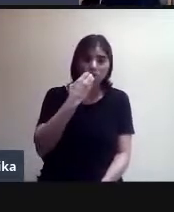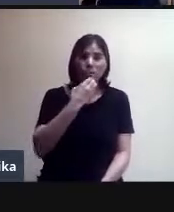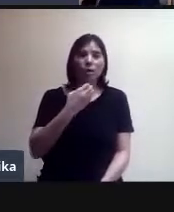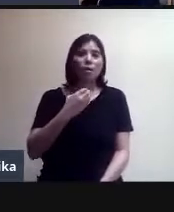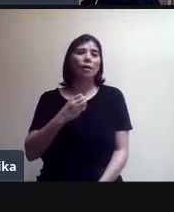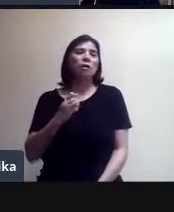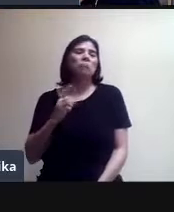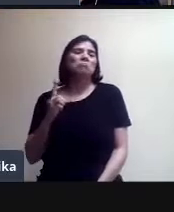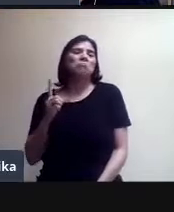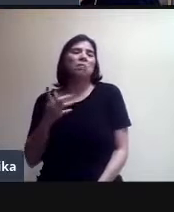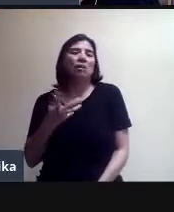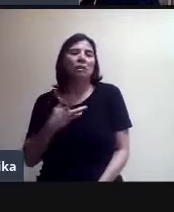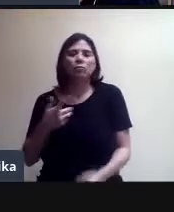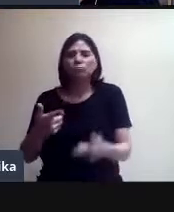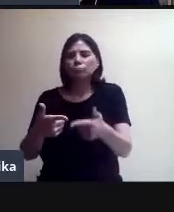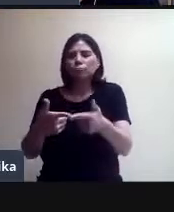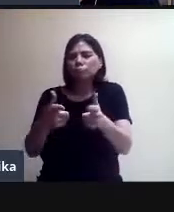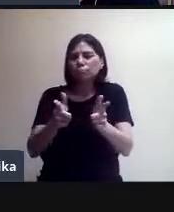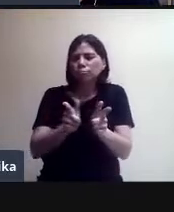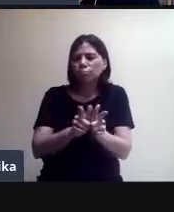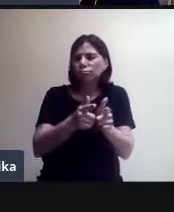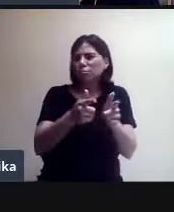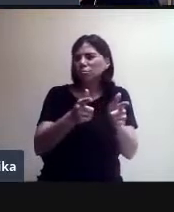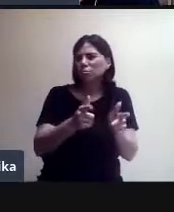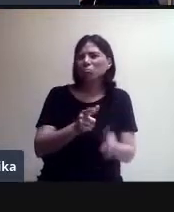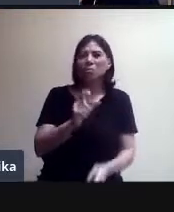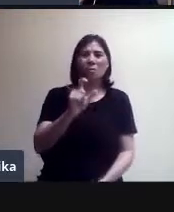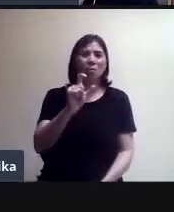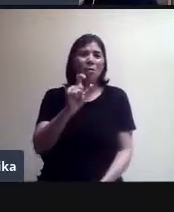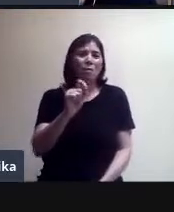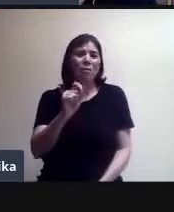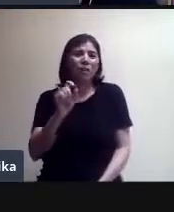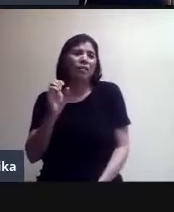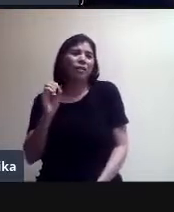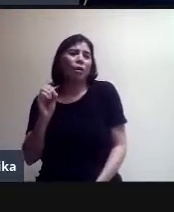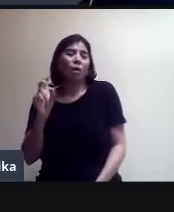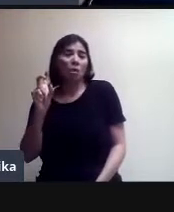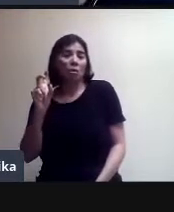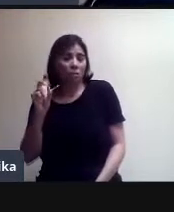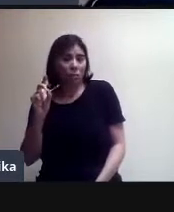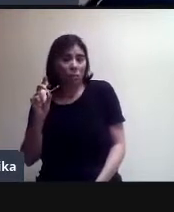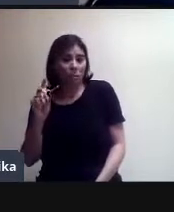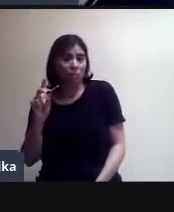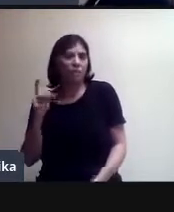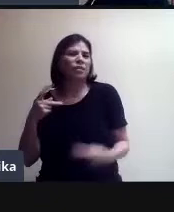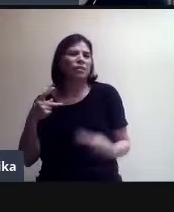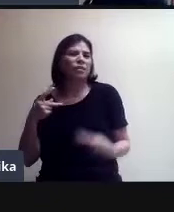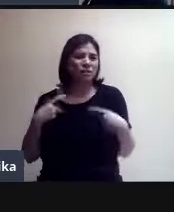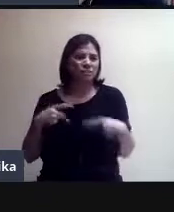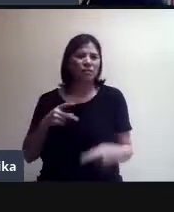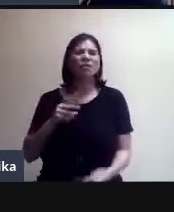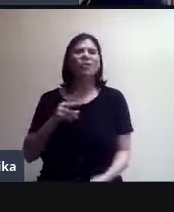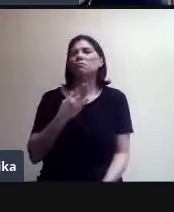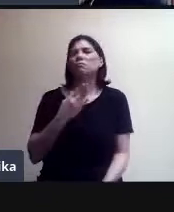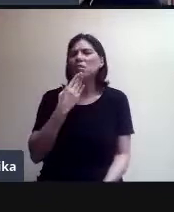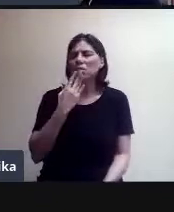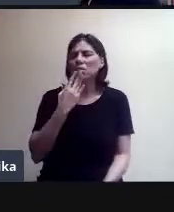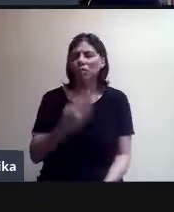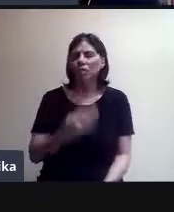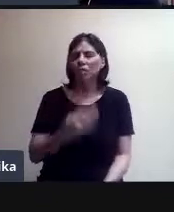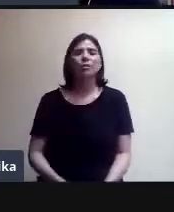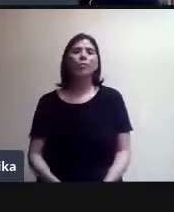grupos de 20, de 30, pues está más que sobrado incluso el de 100, ¿sí?